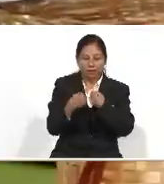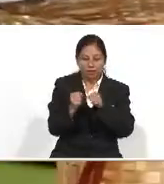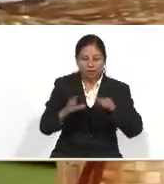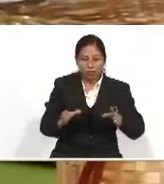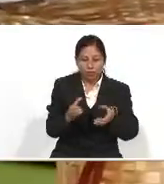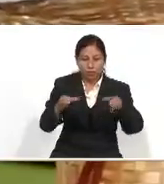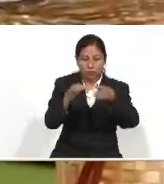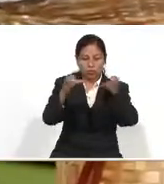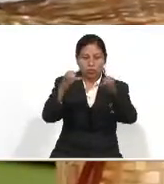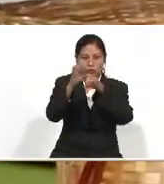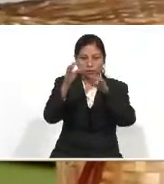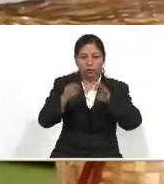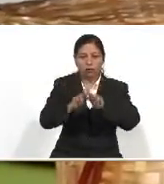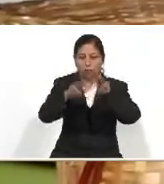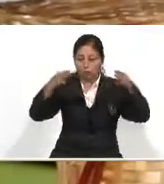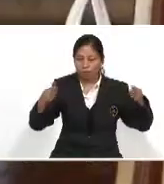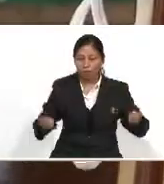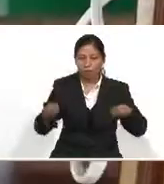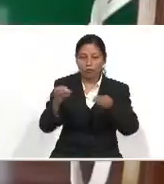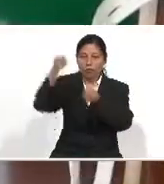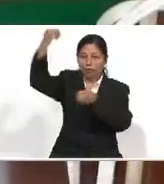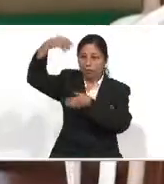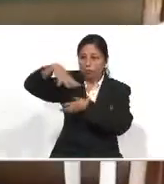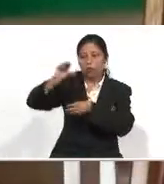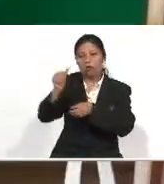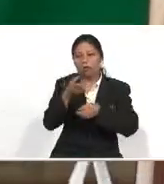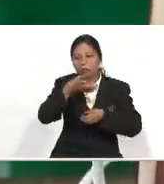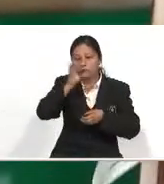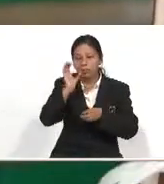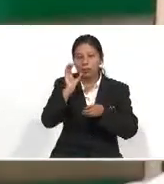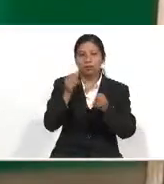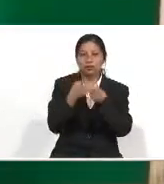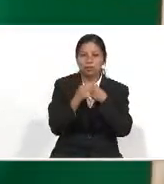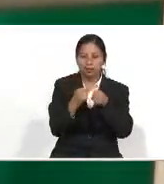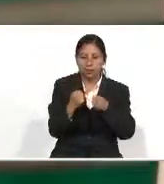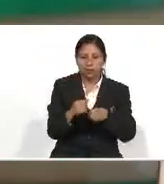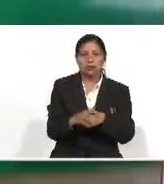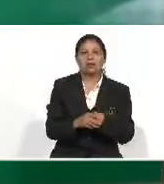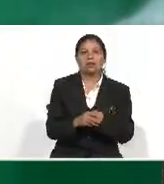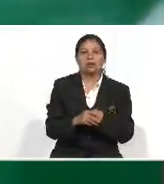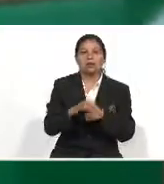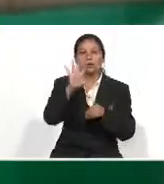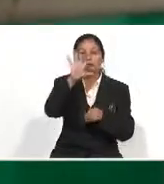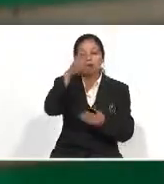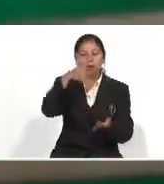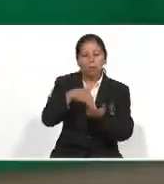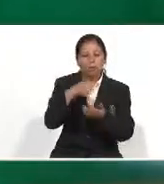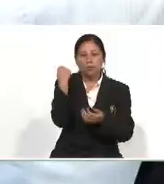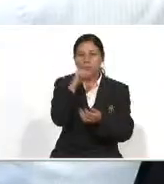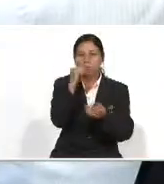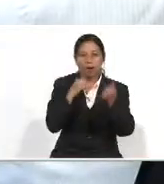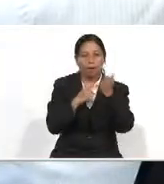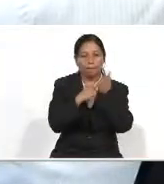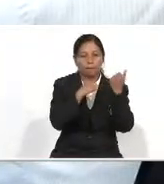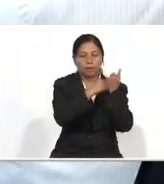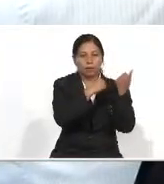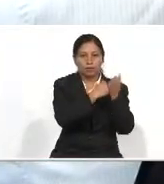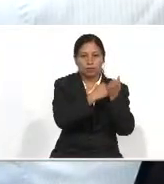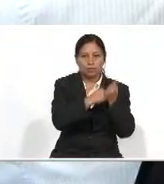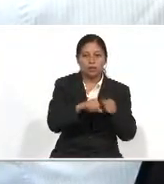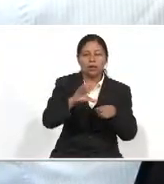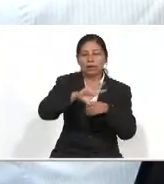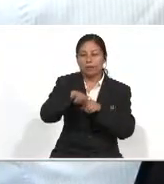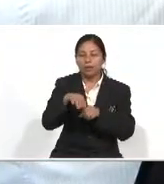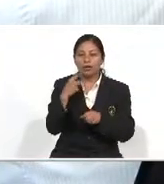algún tipo de mobiliario Como bancas, lámparas, vasos Y otros artículos de dicho material Alrededor de 5.000 mujeres Recibirán el apoyo por parte de la embajada